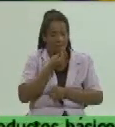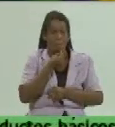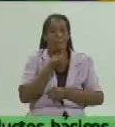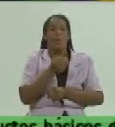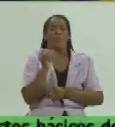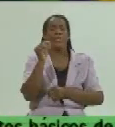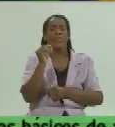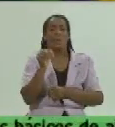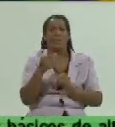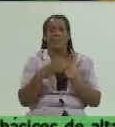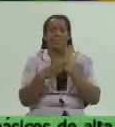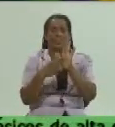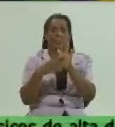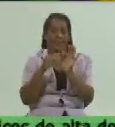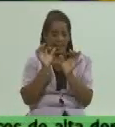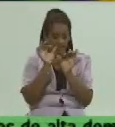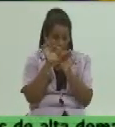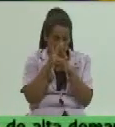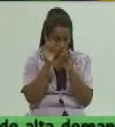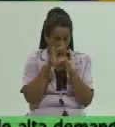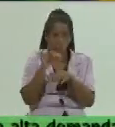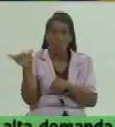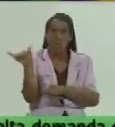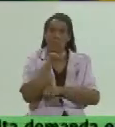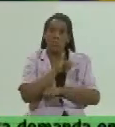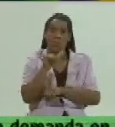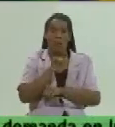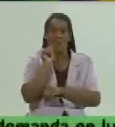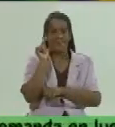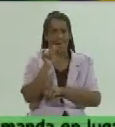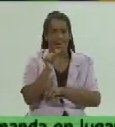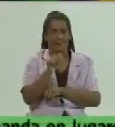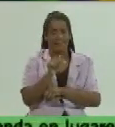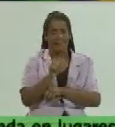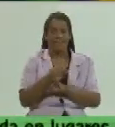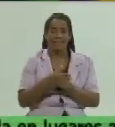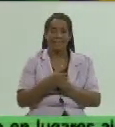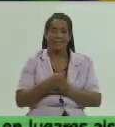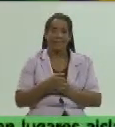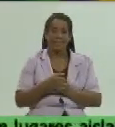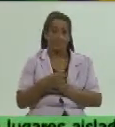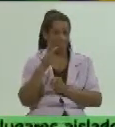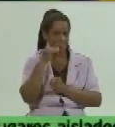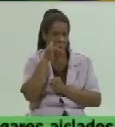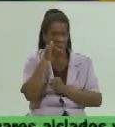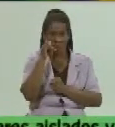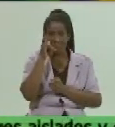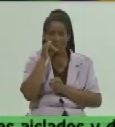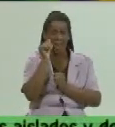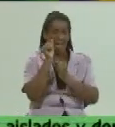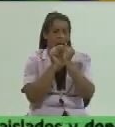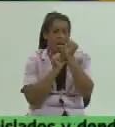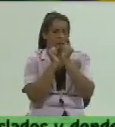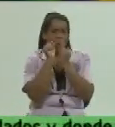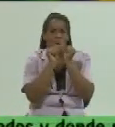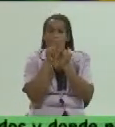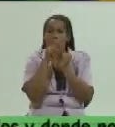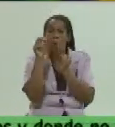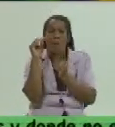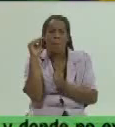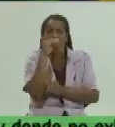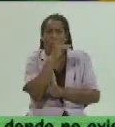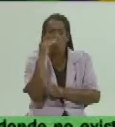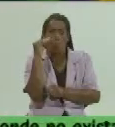disponer de un laboratorio como ese equipamiento de primer mundo si vieron el reportaje vieron equipos nuevos adquiridos sobre todo a un